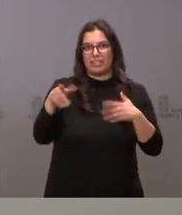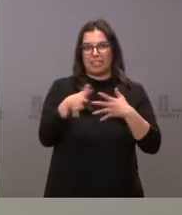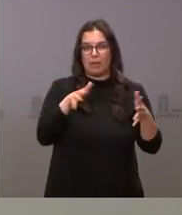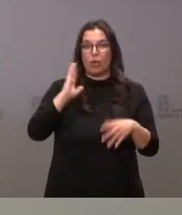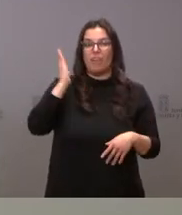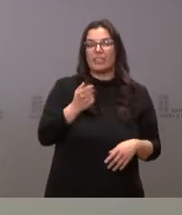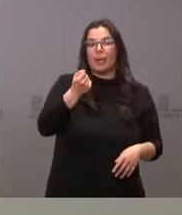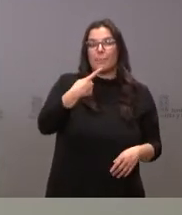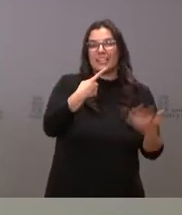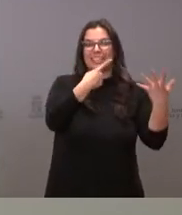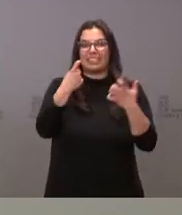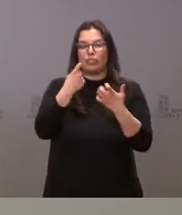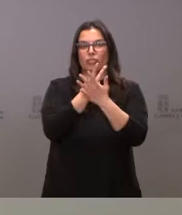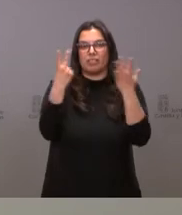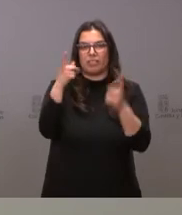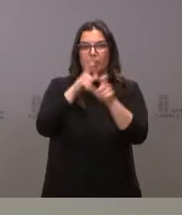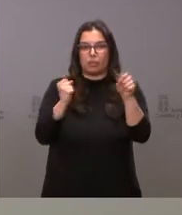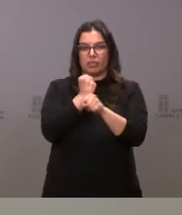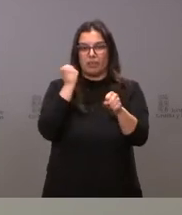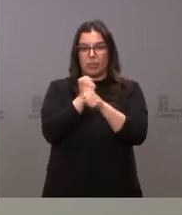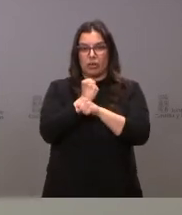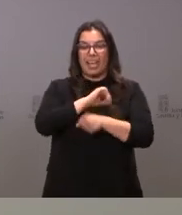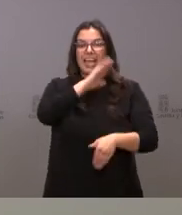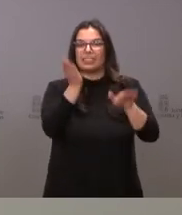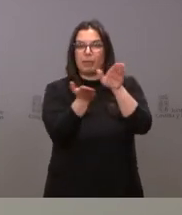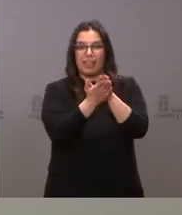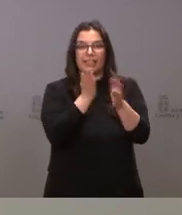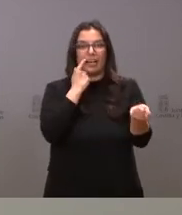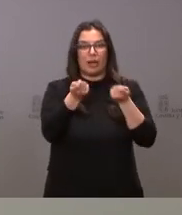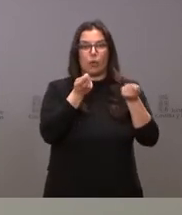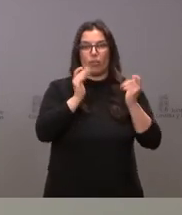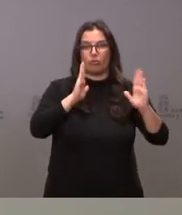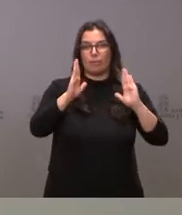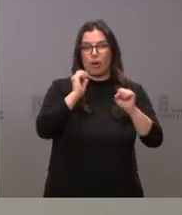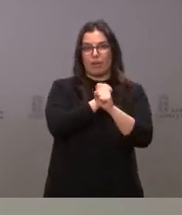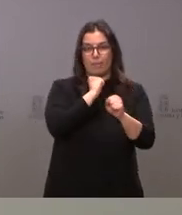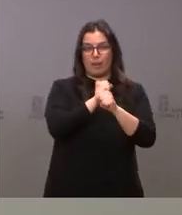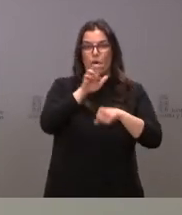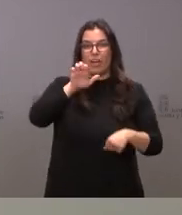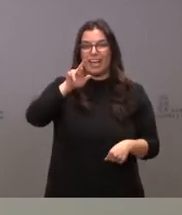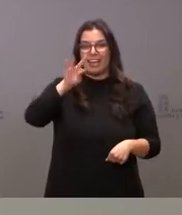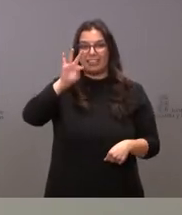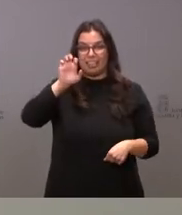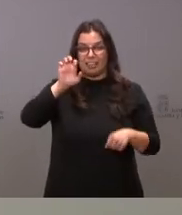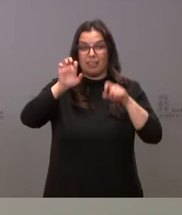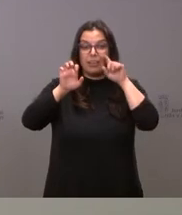trabajadores, expedientes de regulación temporal de empleo. Y en lo que llevamos de año